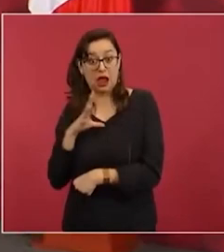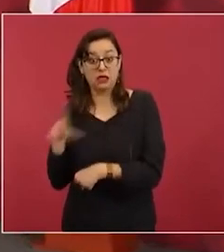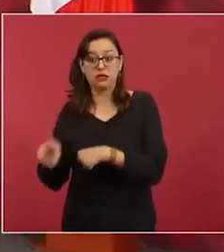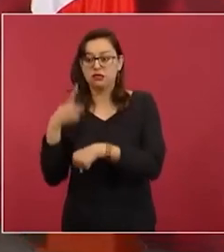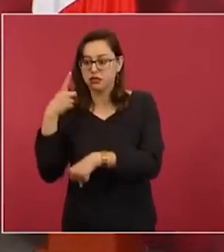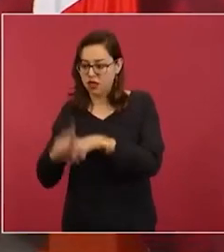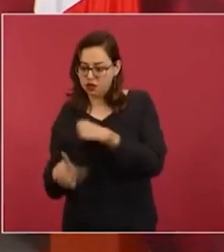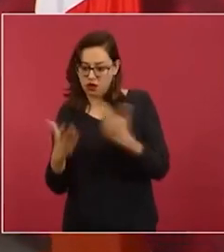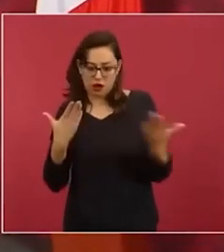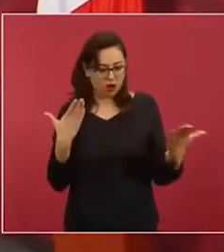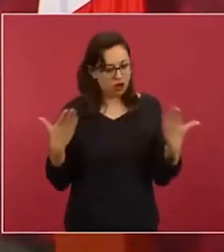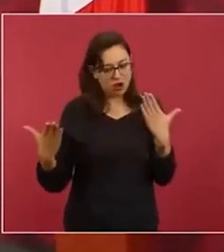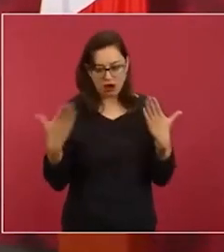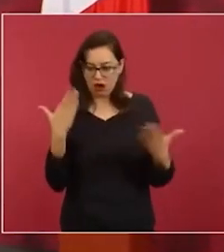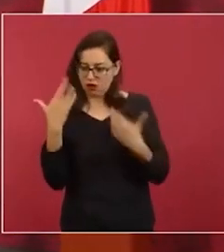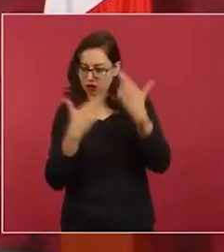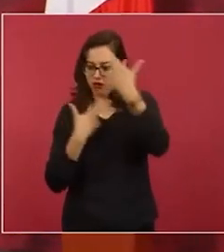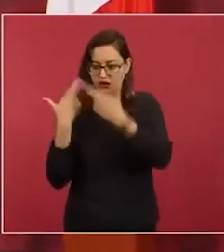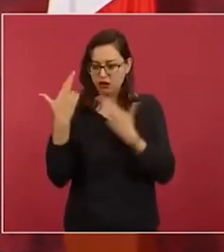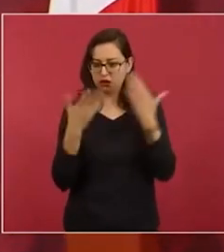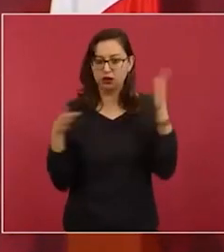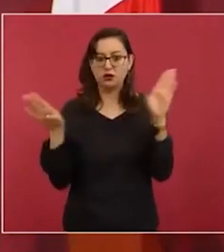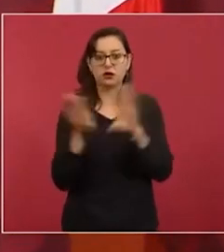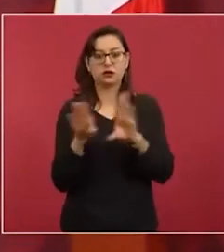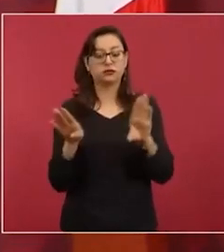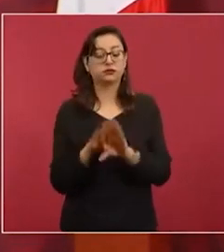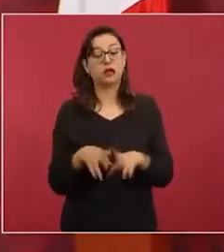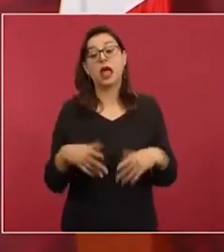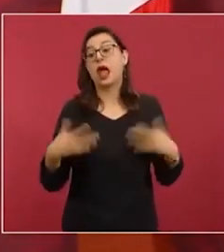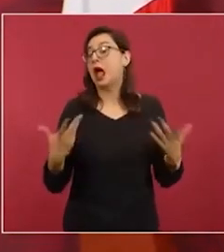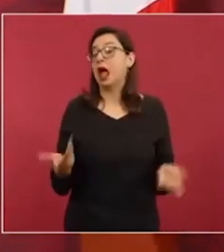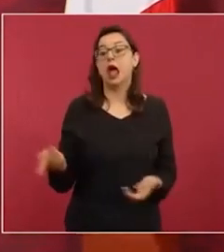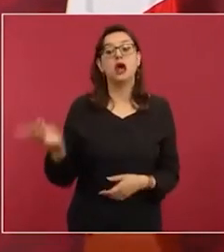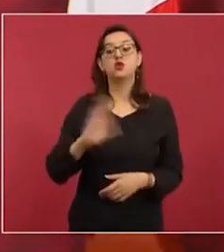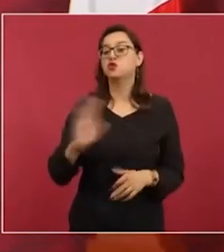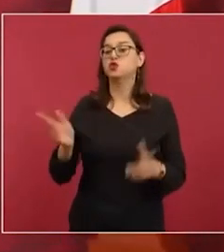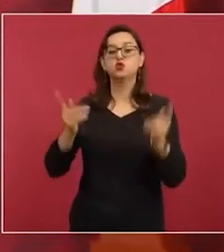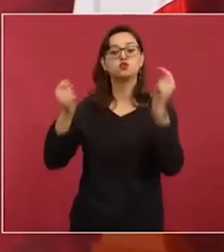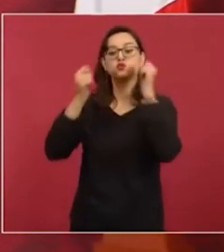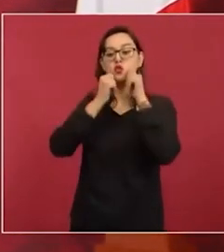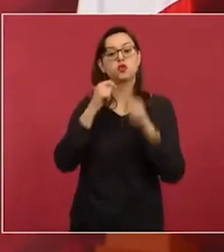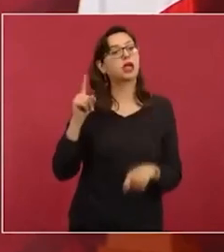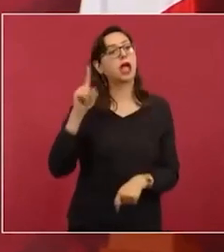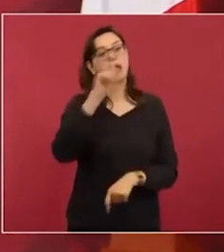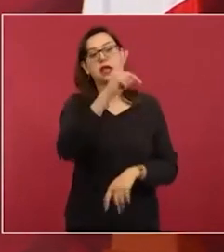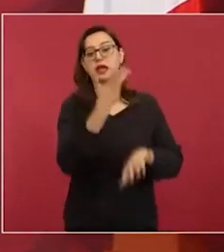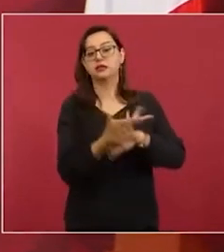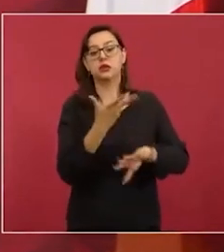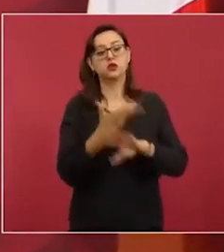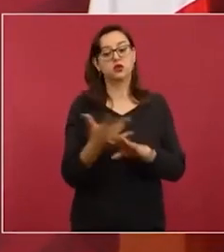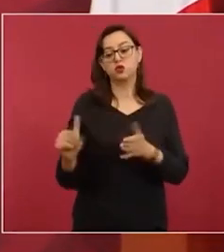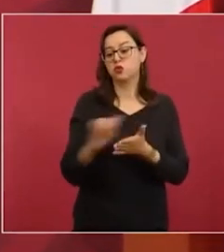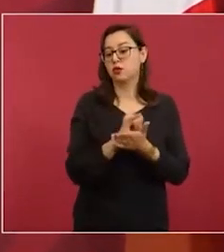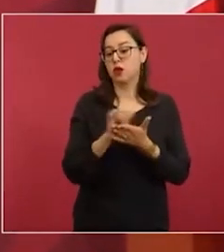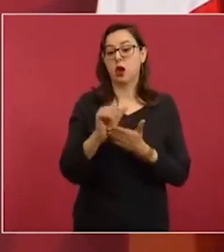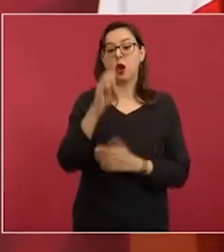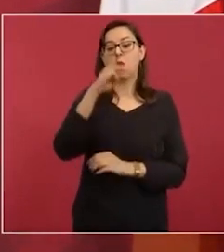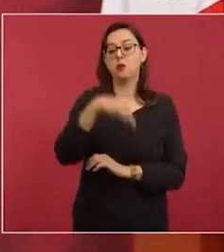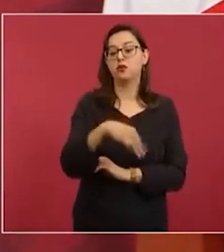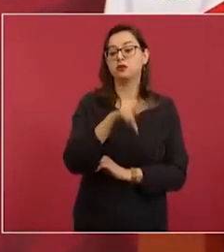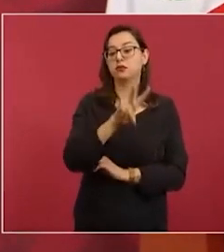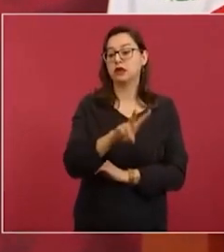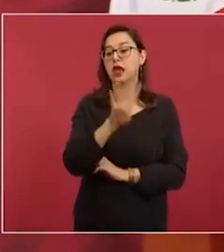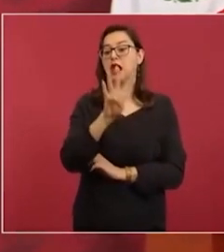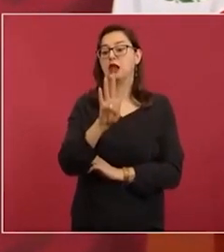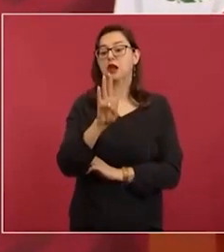y nada de que la bolsa de Nueva York sí hay que